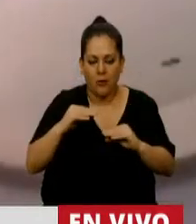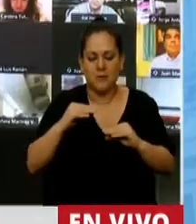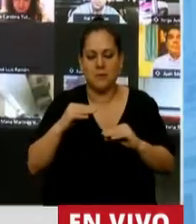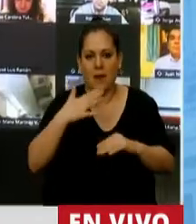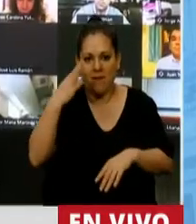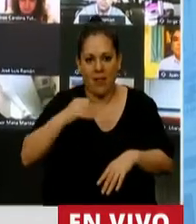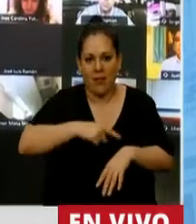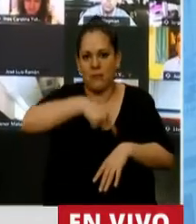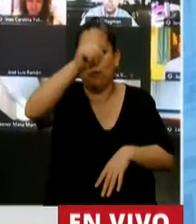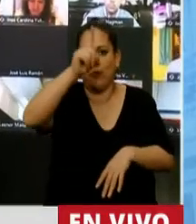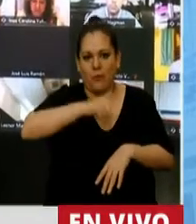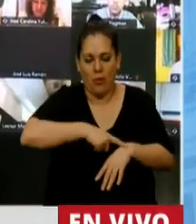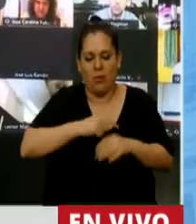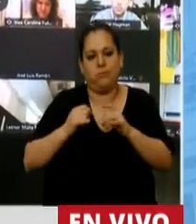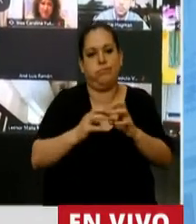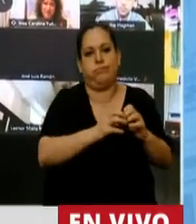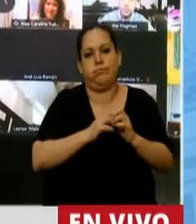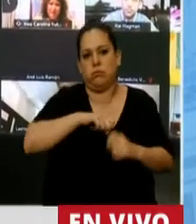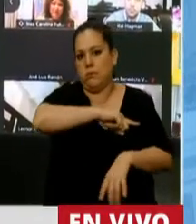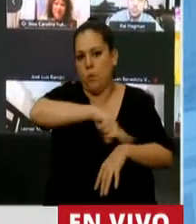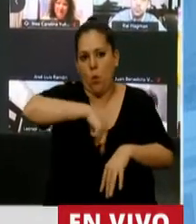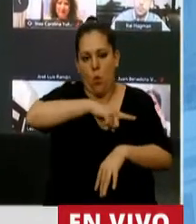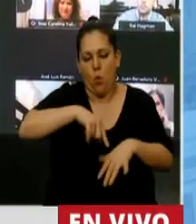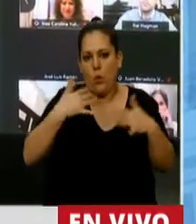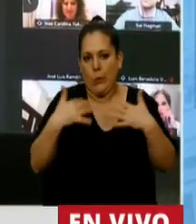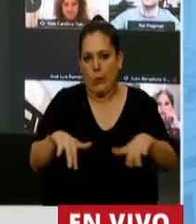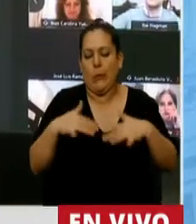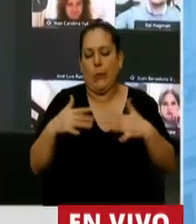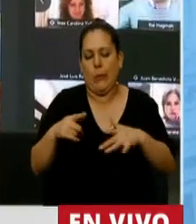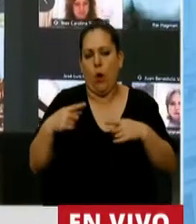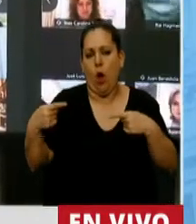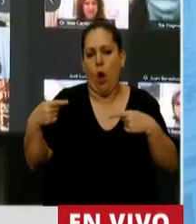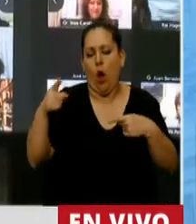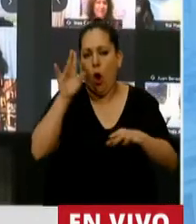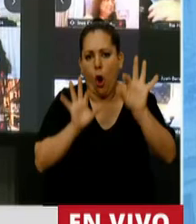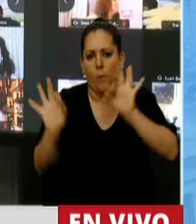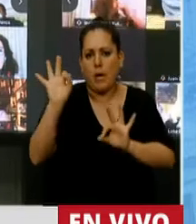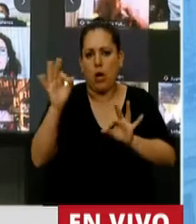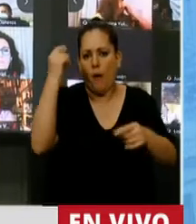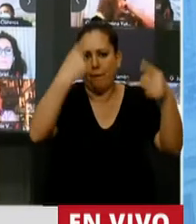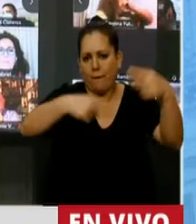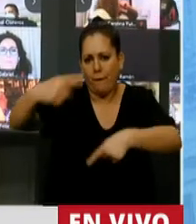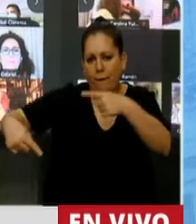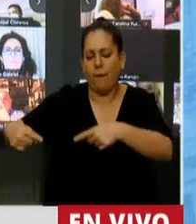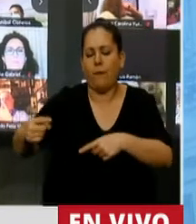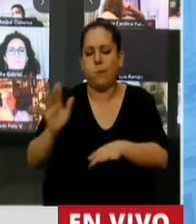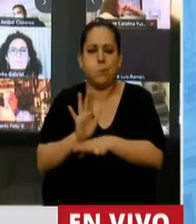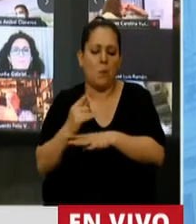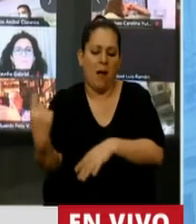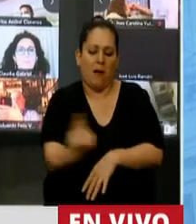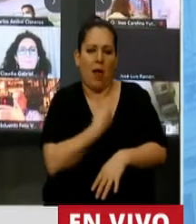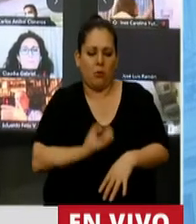una larga jornada. Llevamos muchas horas de debate, con distintas posiciones, por supuesto, con ansias de decir nuestras verdades